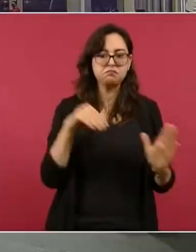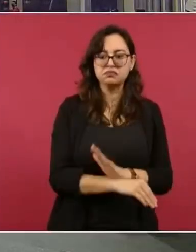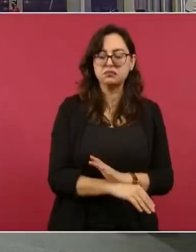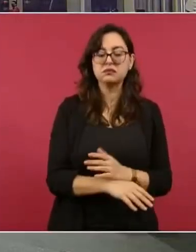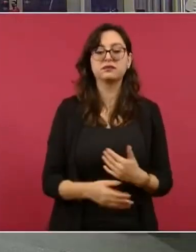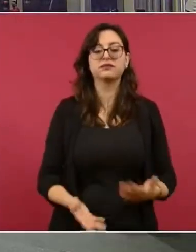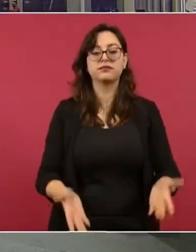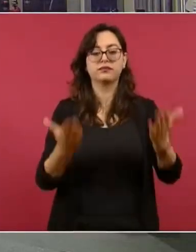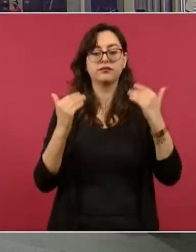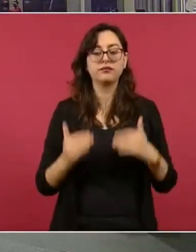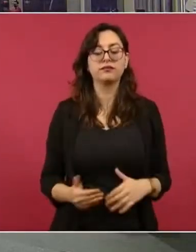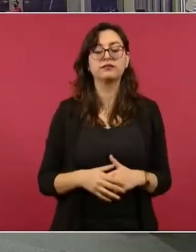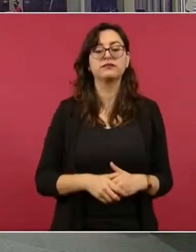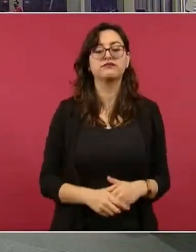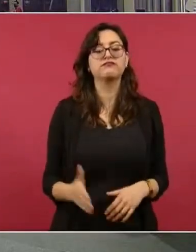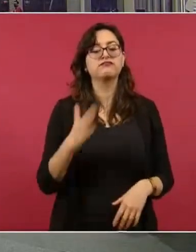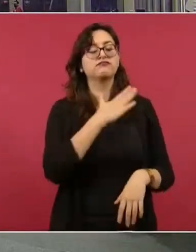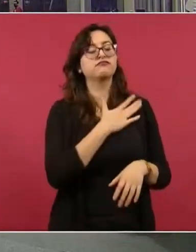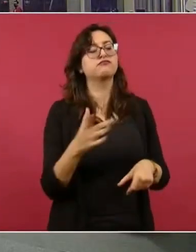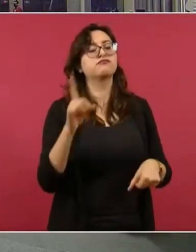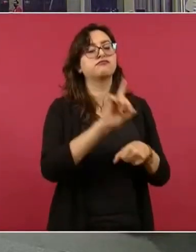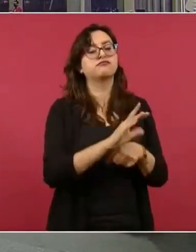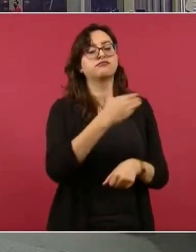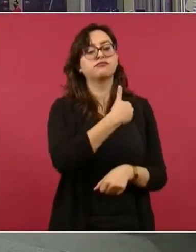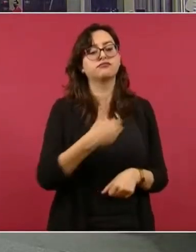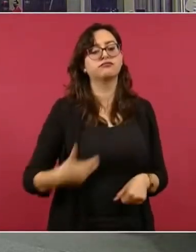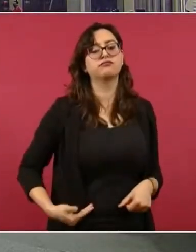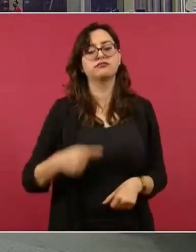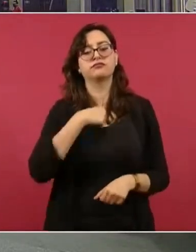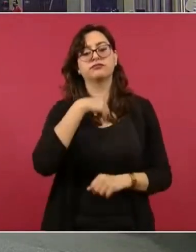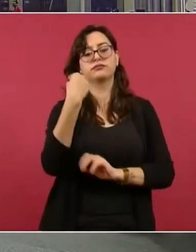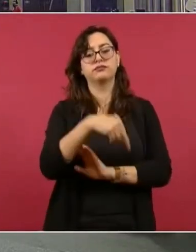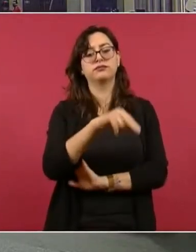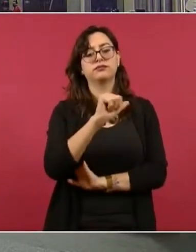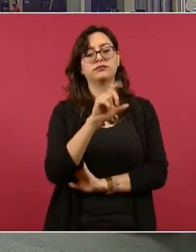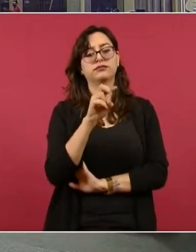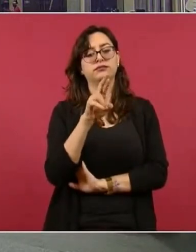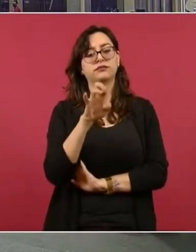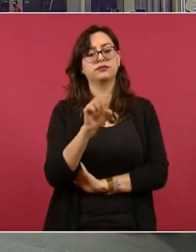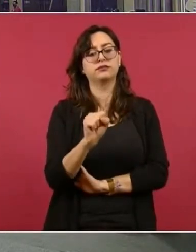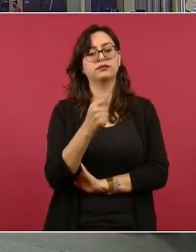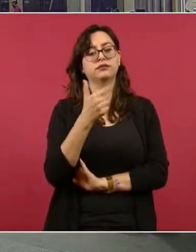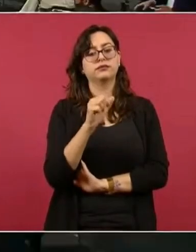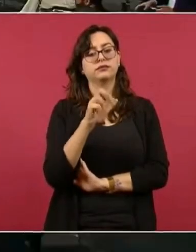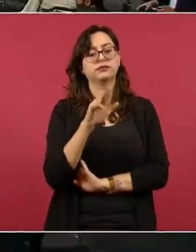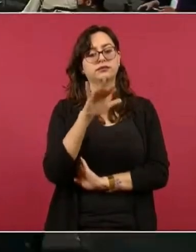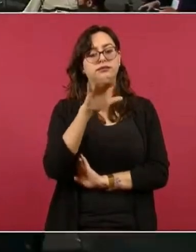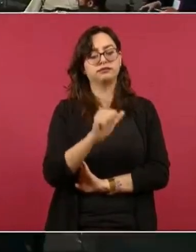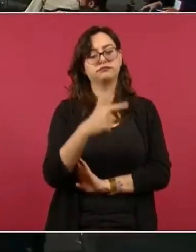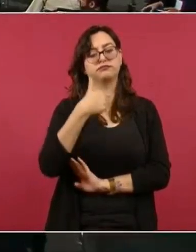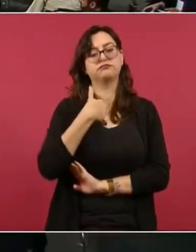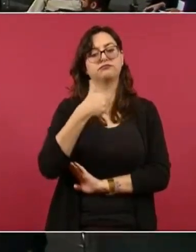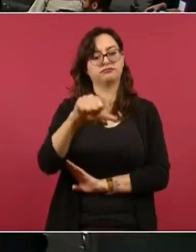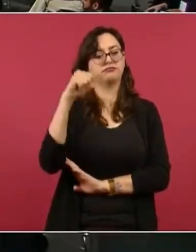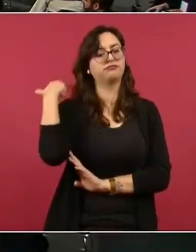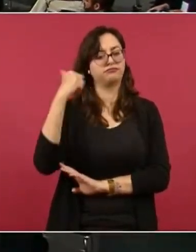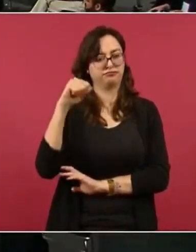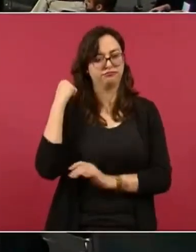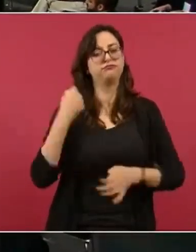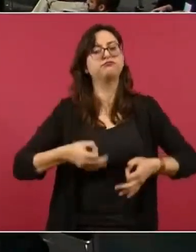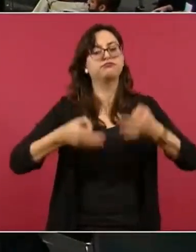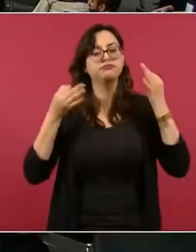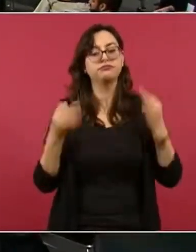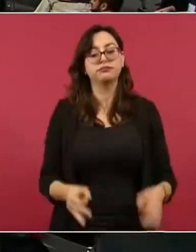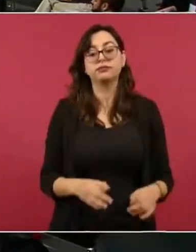Buenos días, señor presidente. Andrés García de Acapulco, Guerrero. Preguntó al señor presidente sobre lo que está manifestado